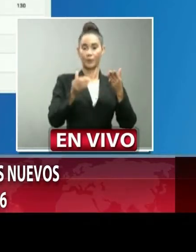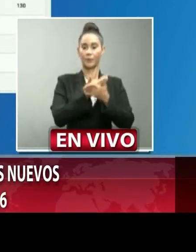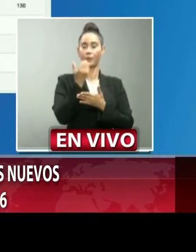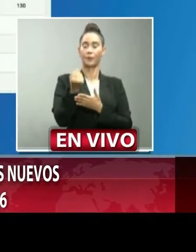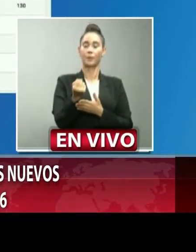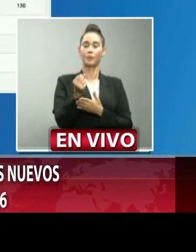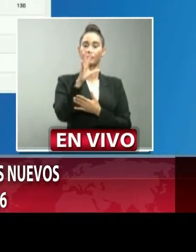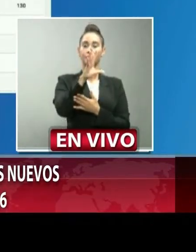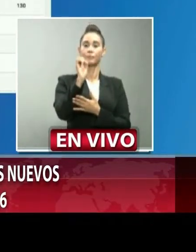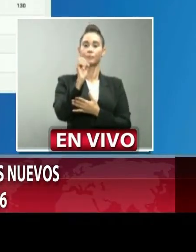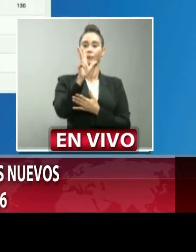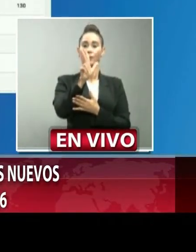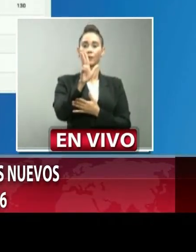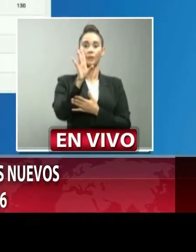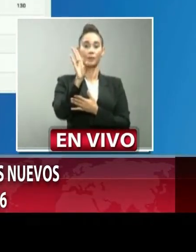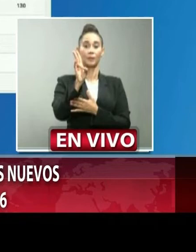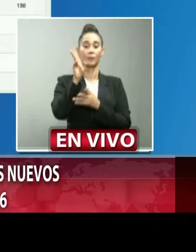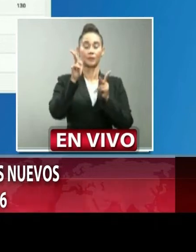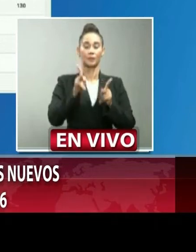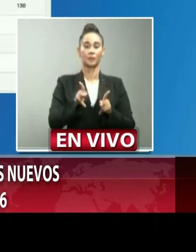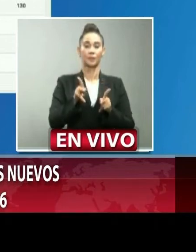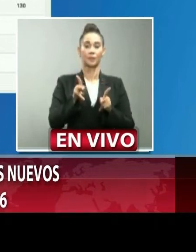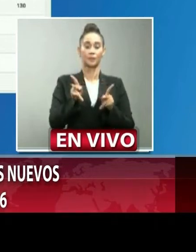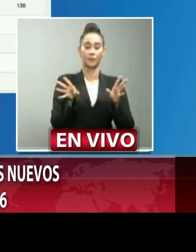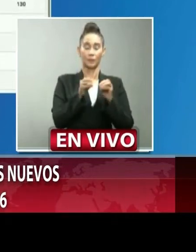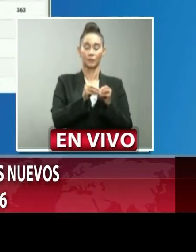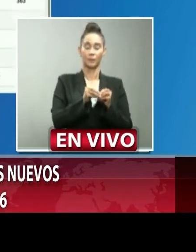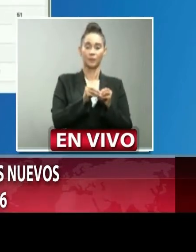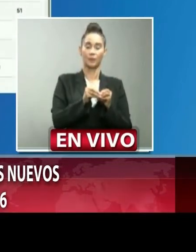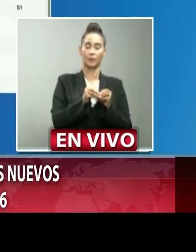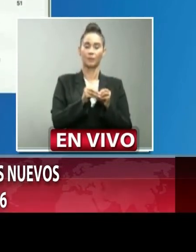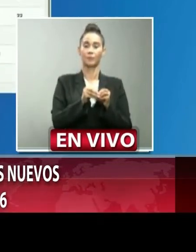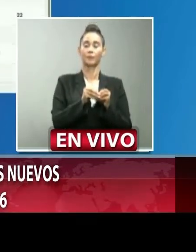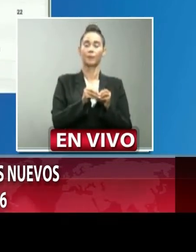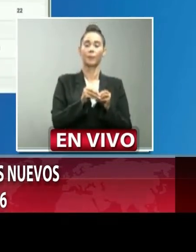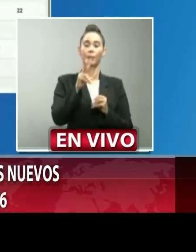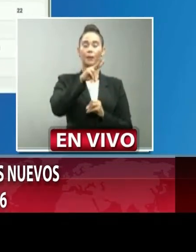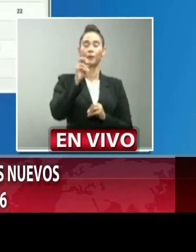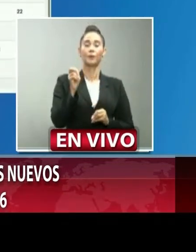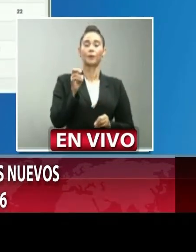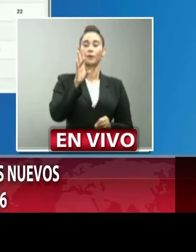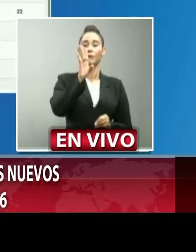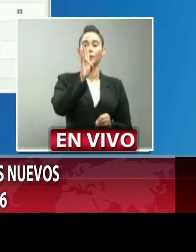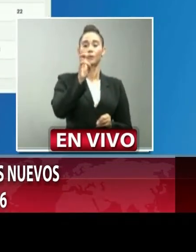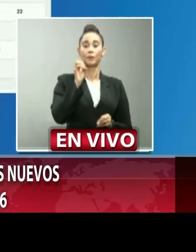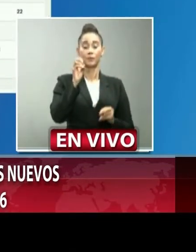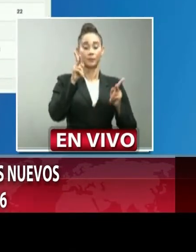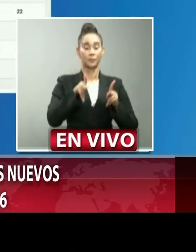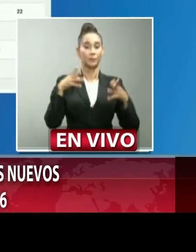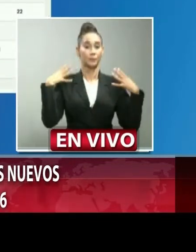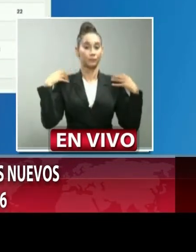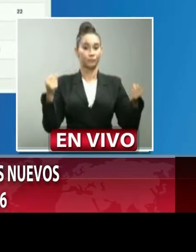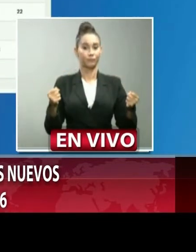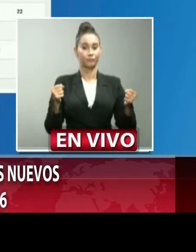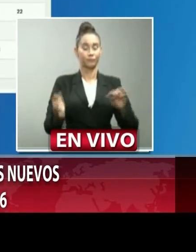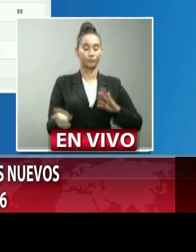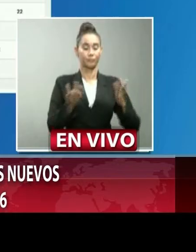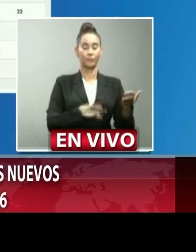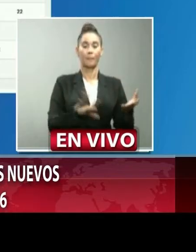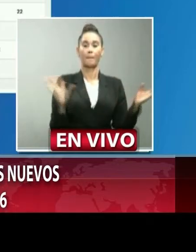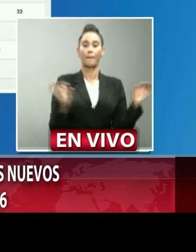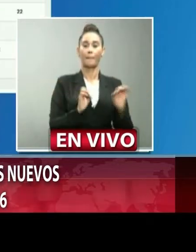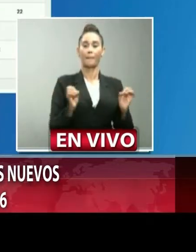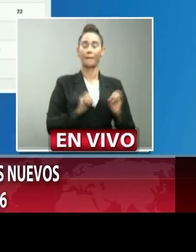537 acumulados 270 recuperados 0